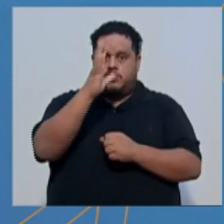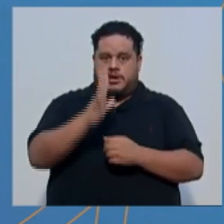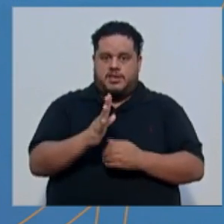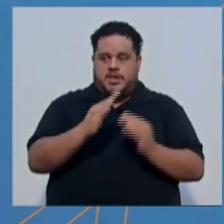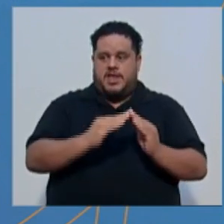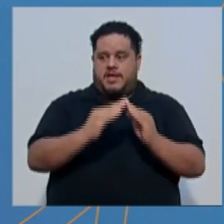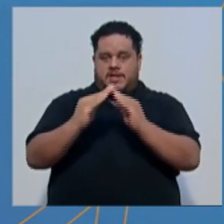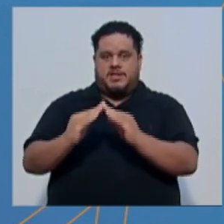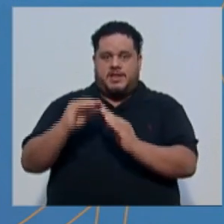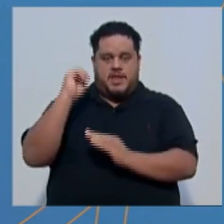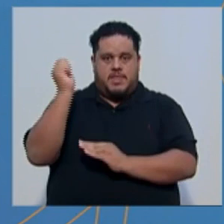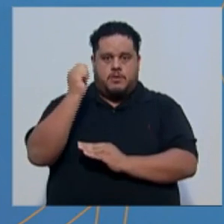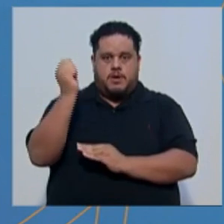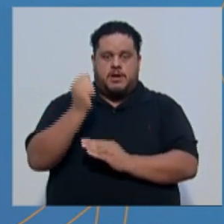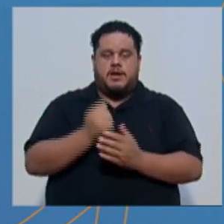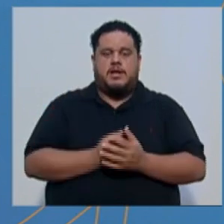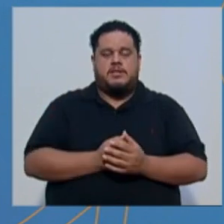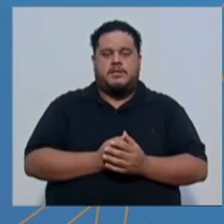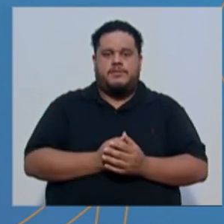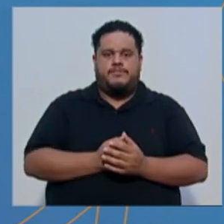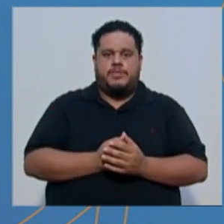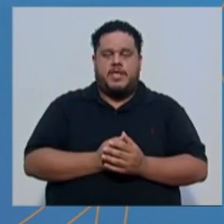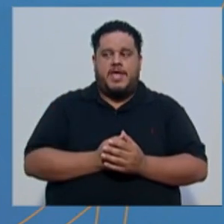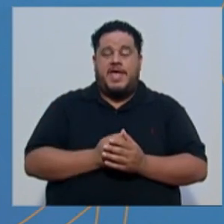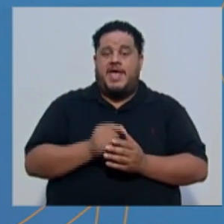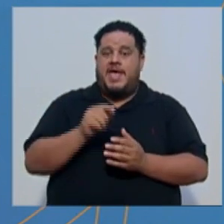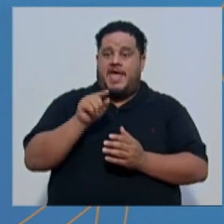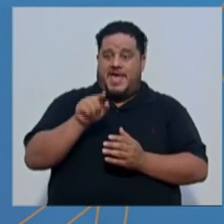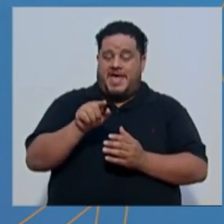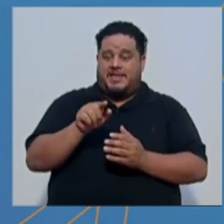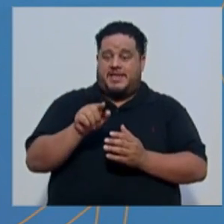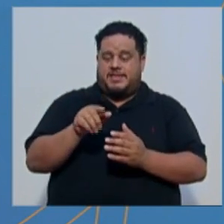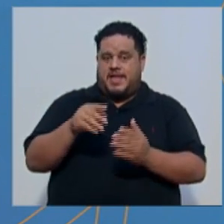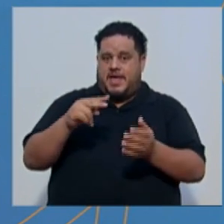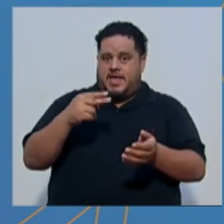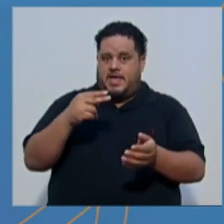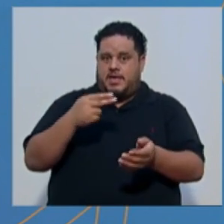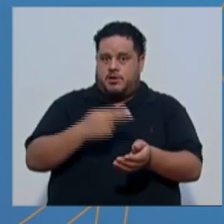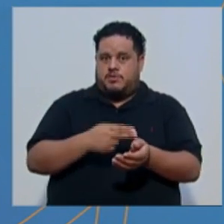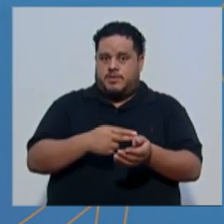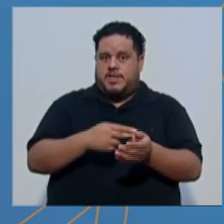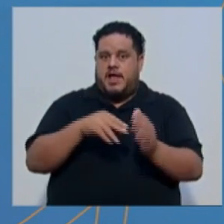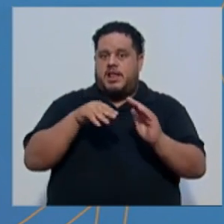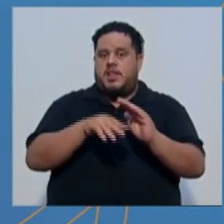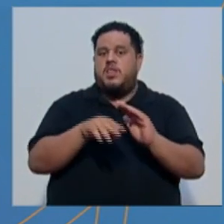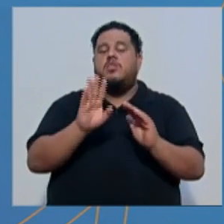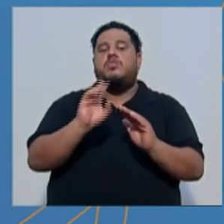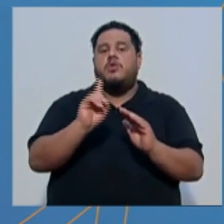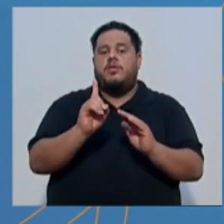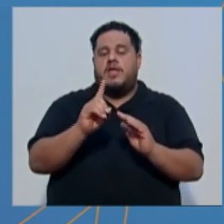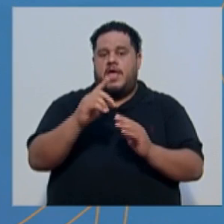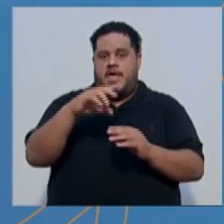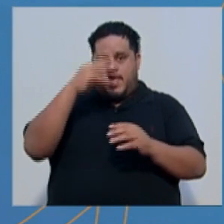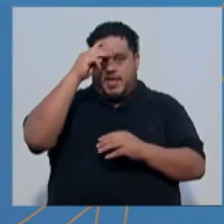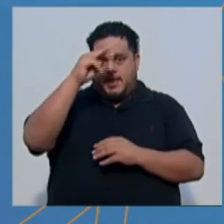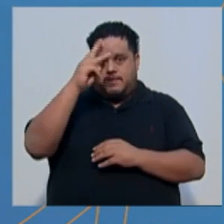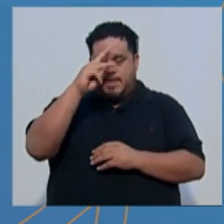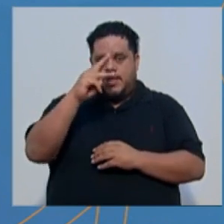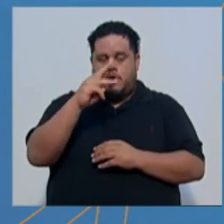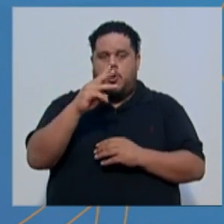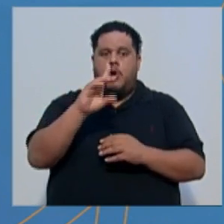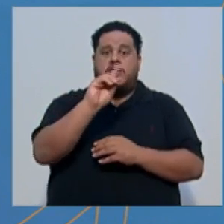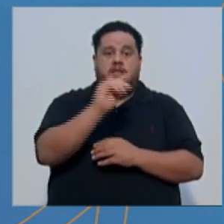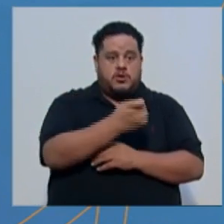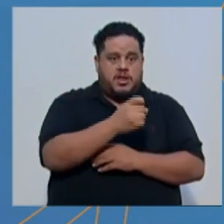vecina de Guanacaste, que se encontraba hospitalizada en el Hospital México y fue diagnosticada el 31 de julio.